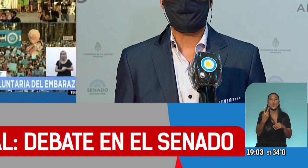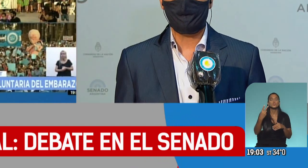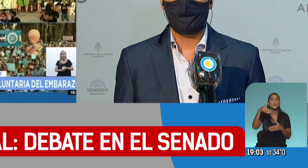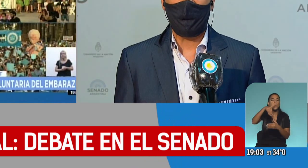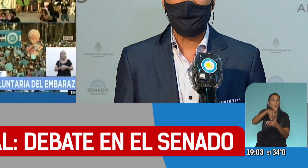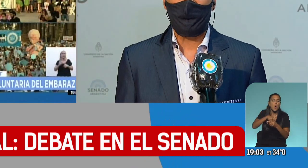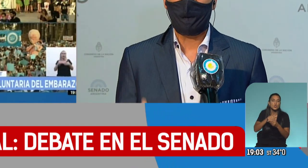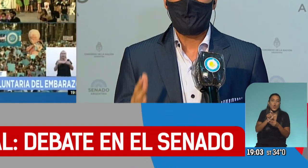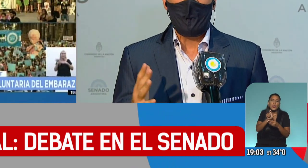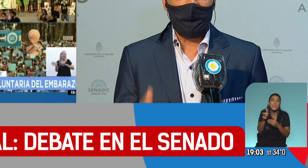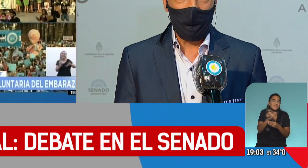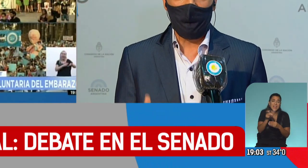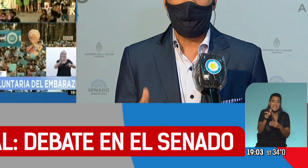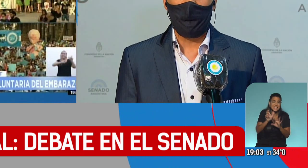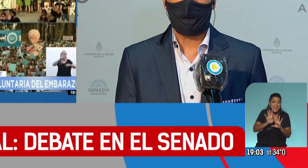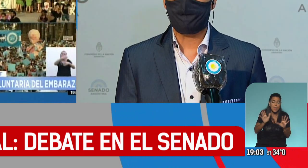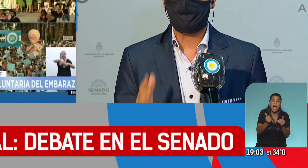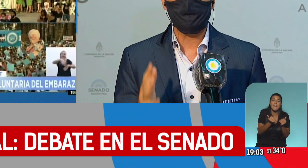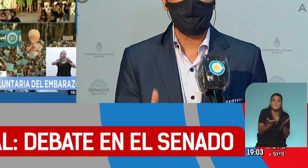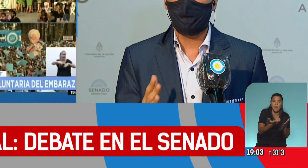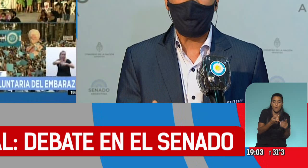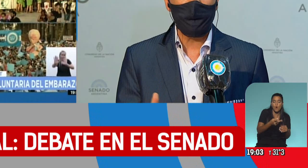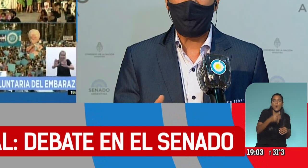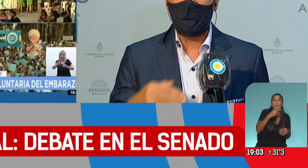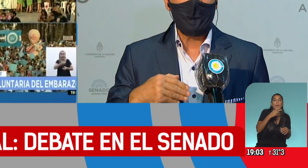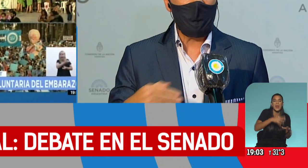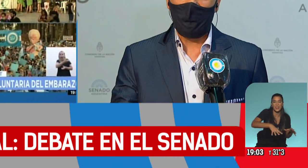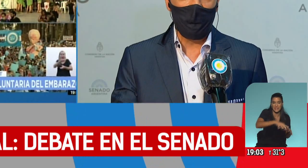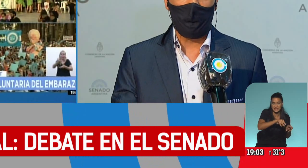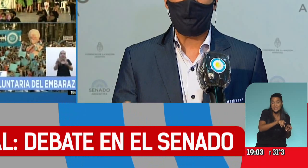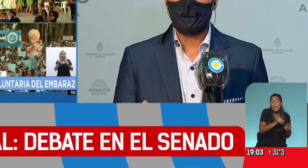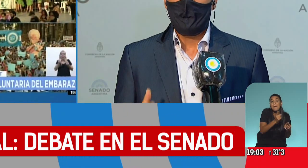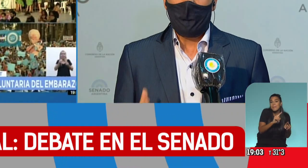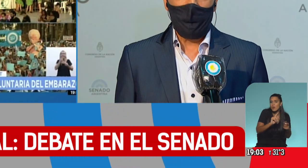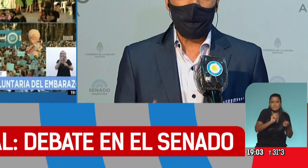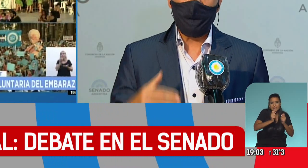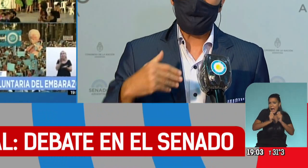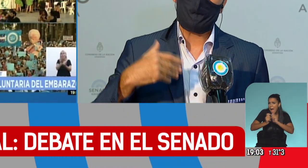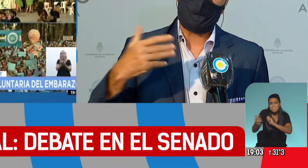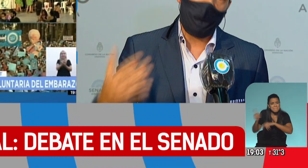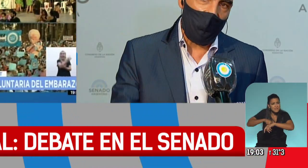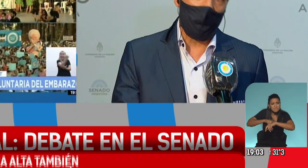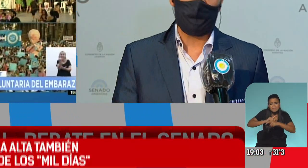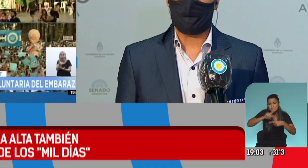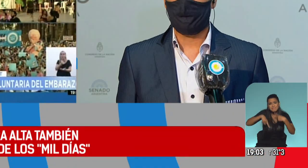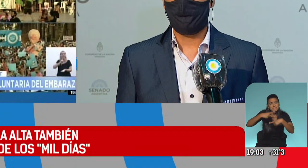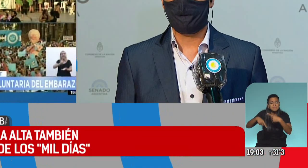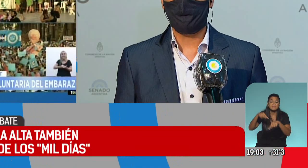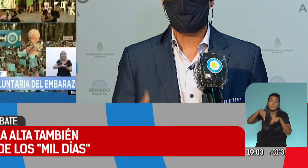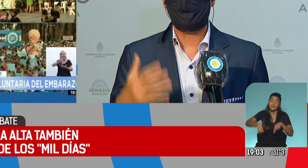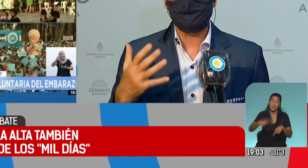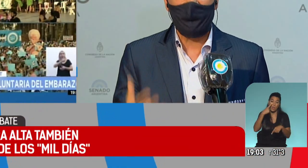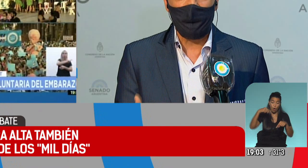solamente de diferencia a favor de los verdes, pero todo cambia cada hora. Después, a lo largo de la